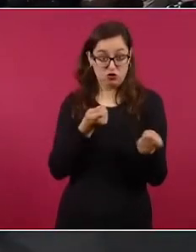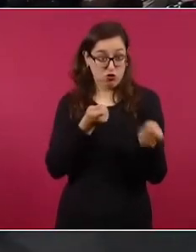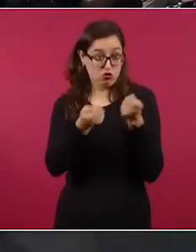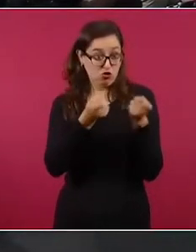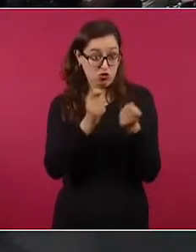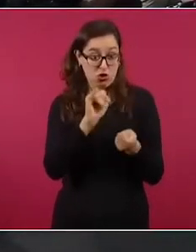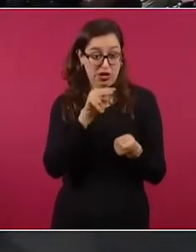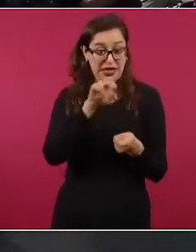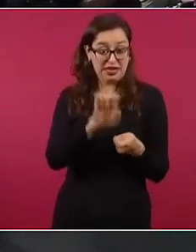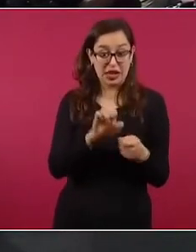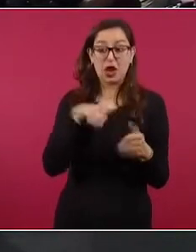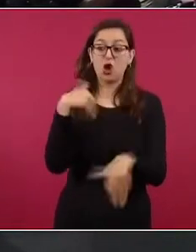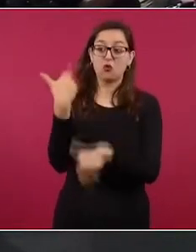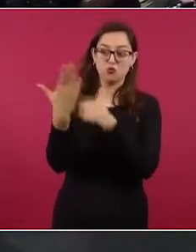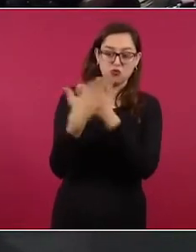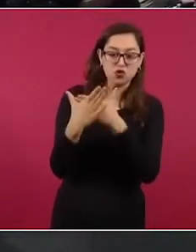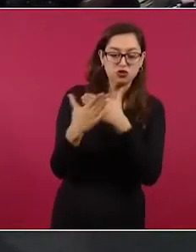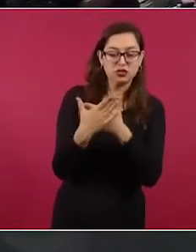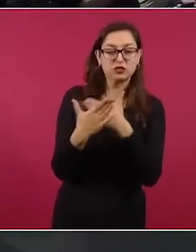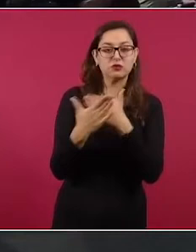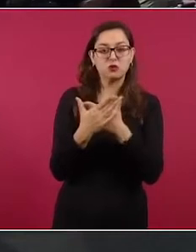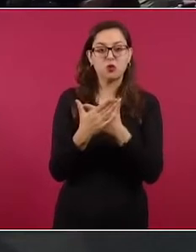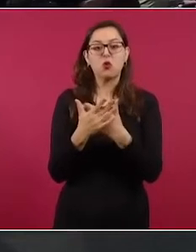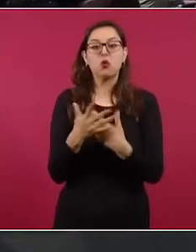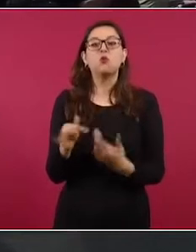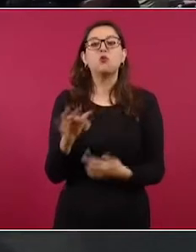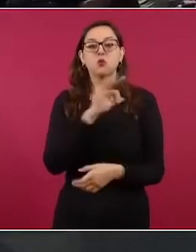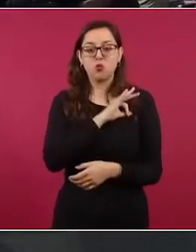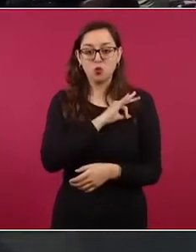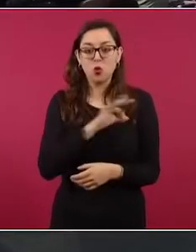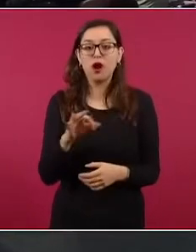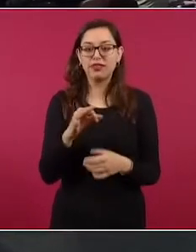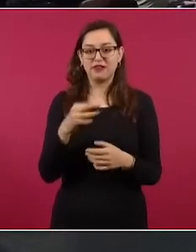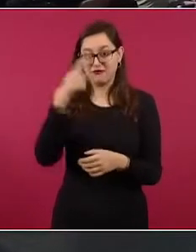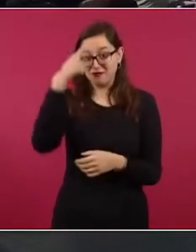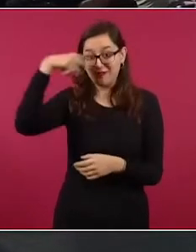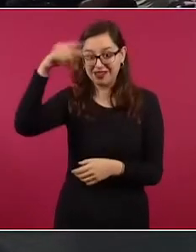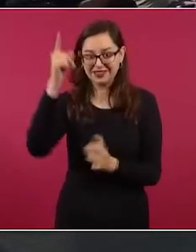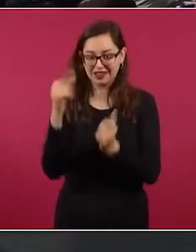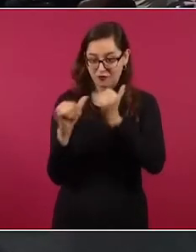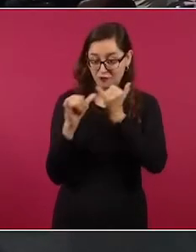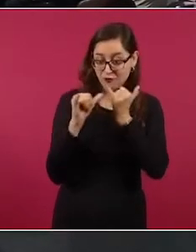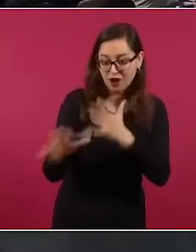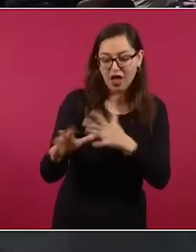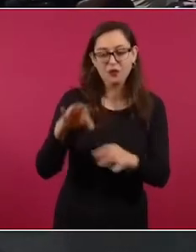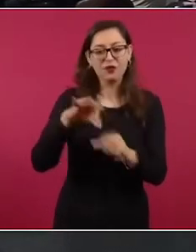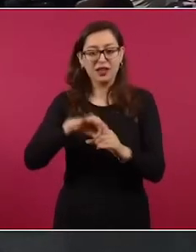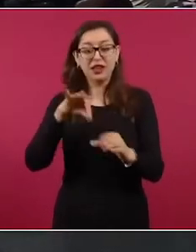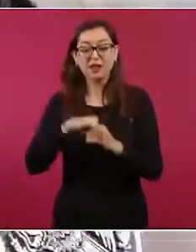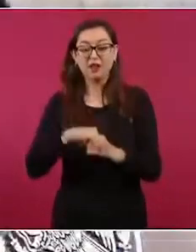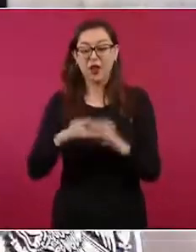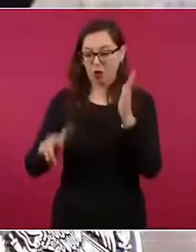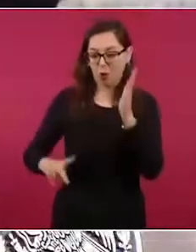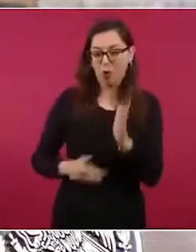van a poder contar con un instrumento para el fraude, están